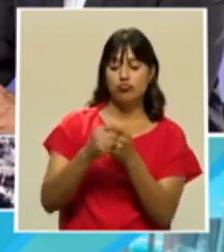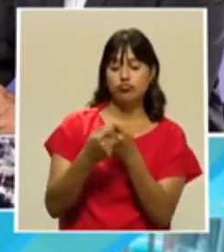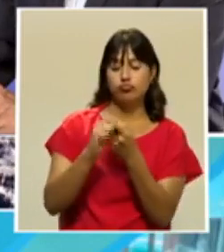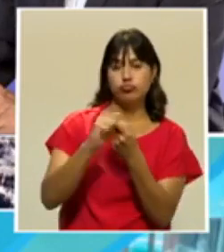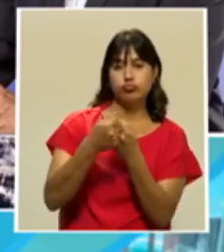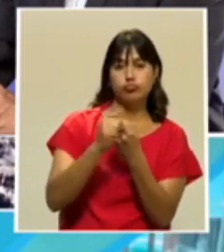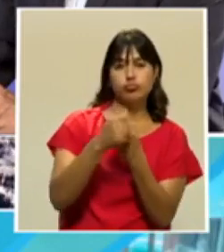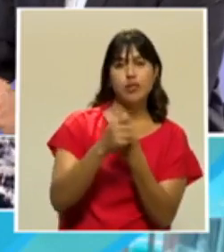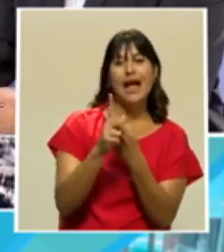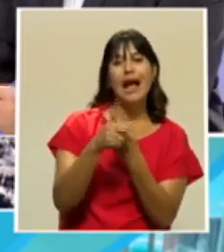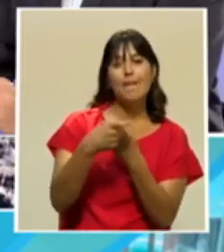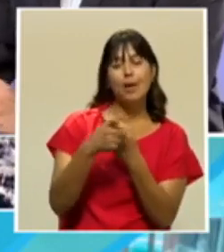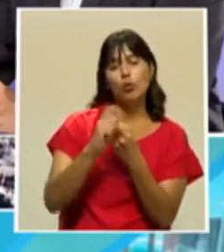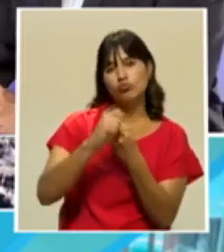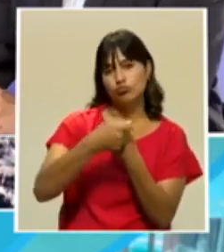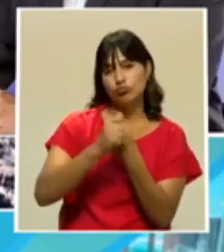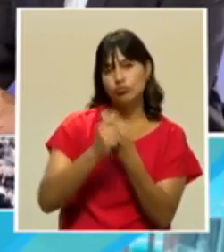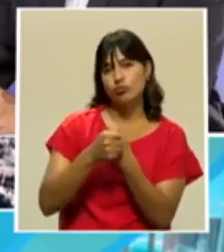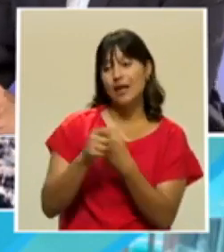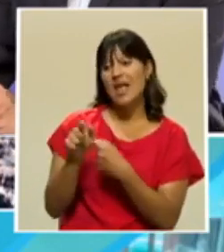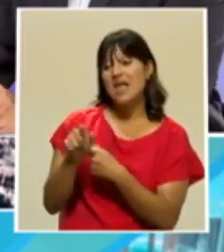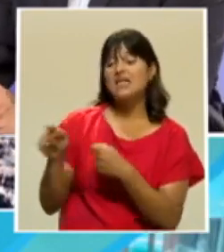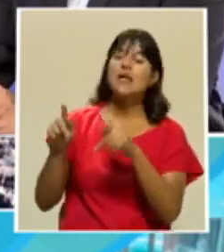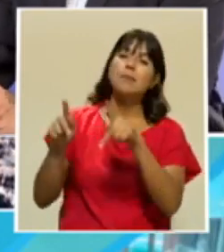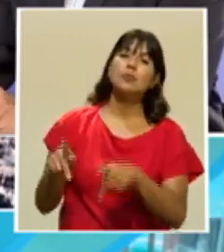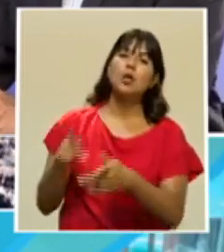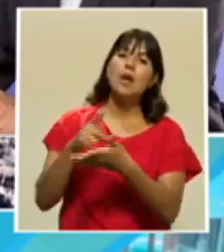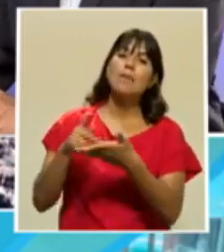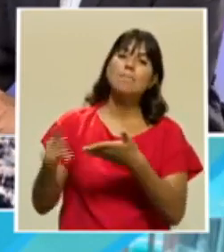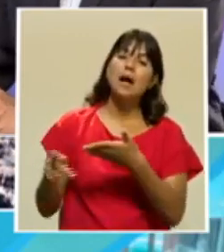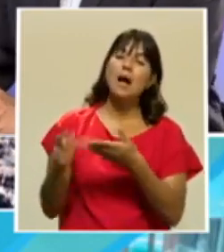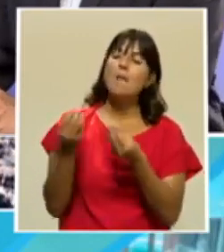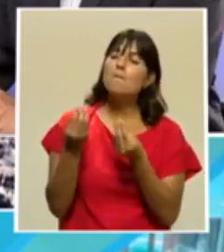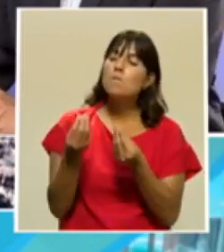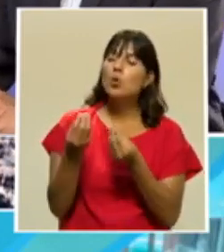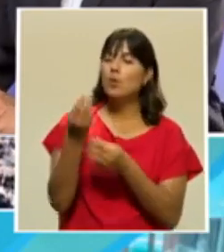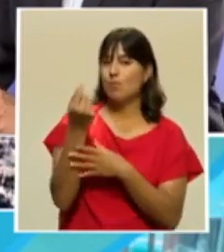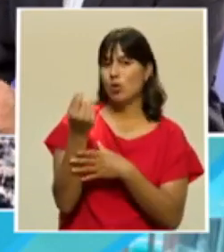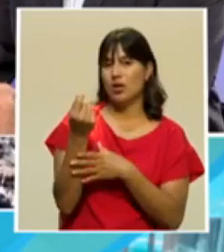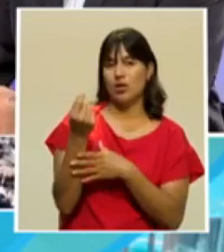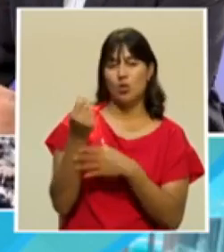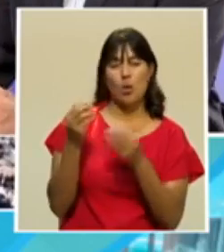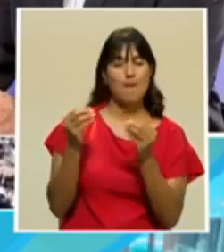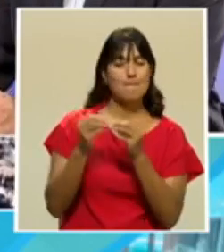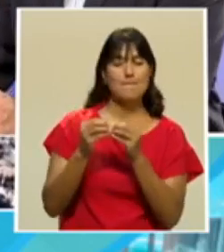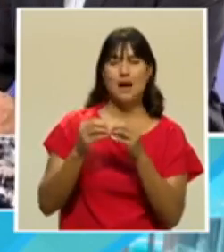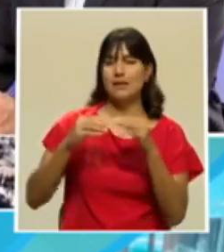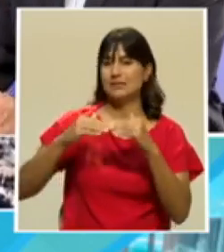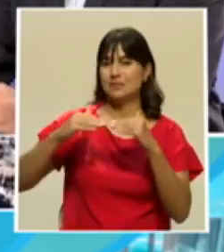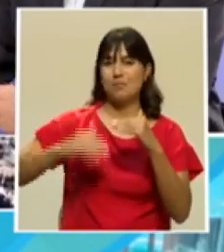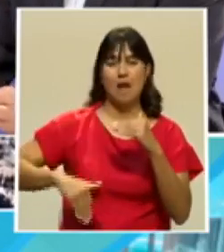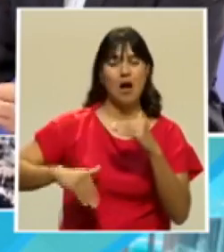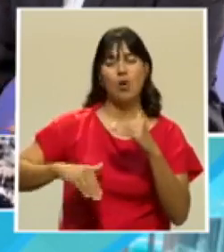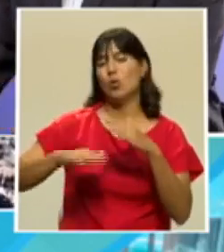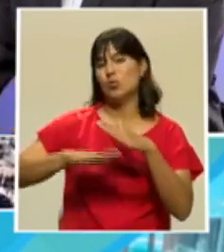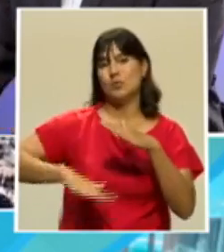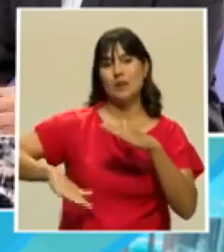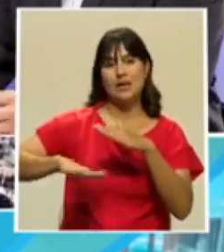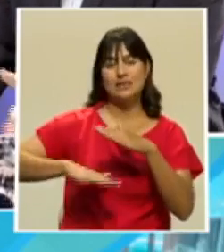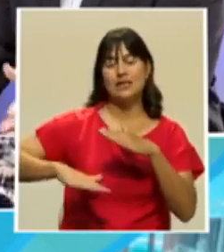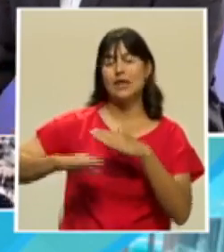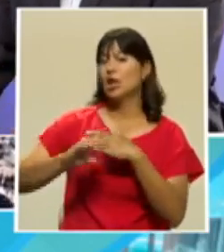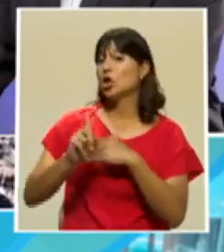reciben salarios o recibían en aquel entonces salarios por debajo del salario mínimo, no estaban en la caja del Seguro Social y